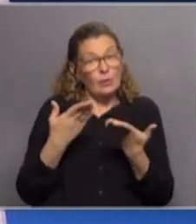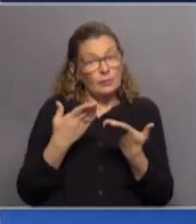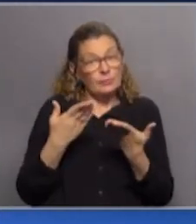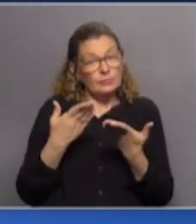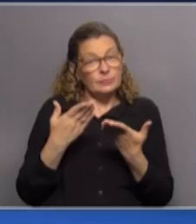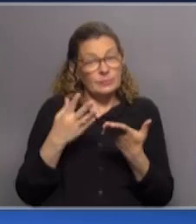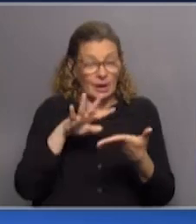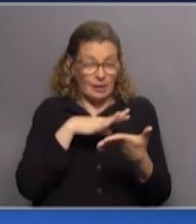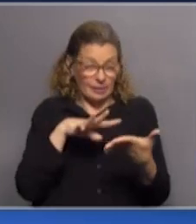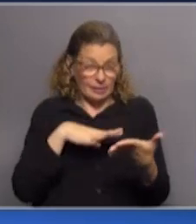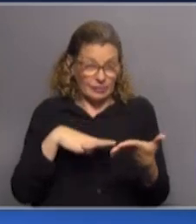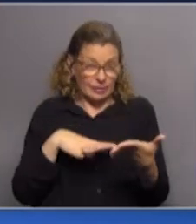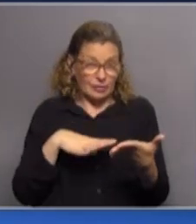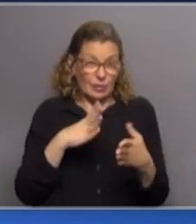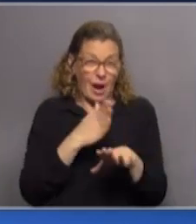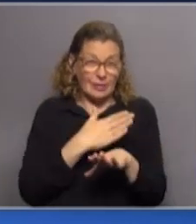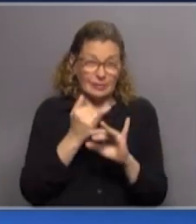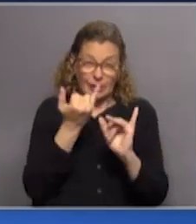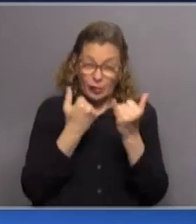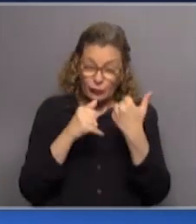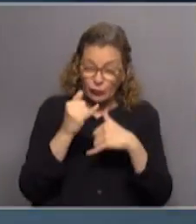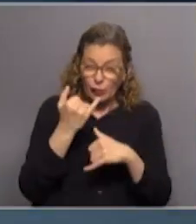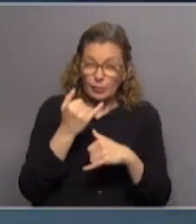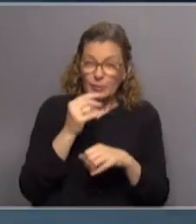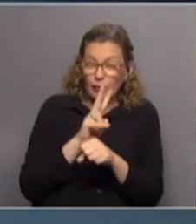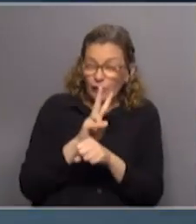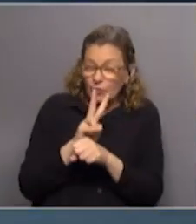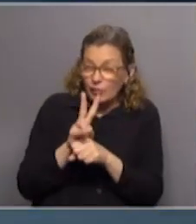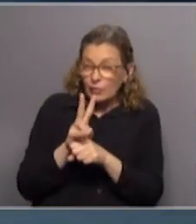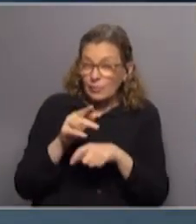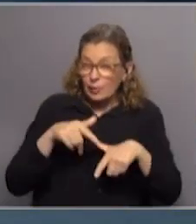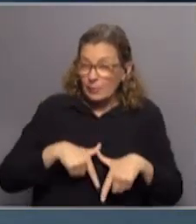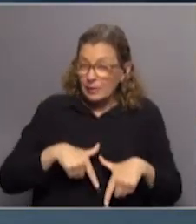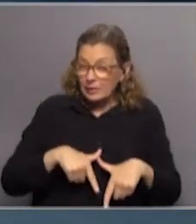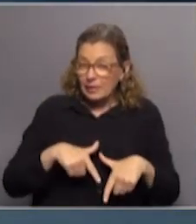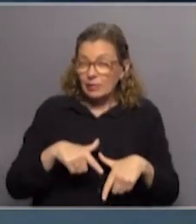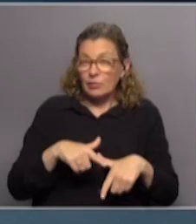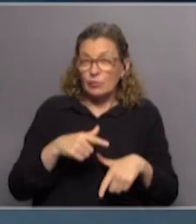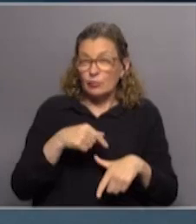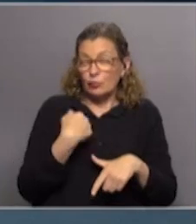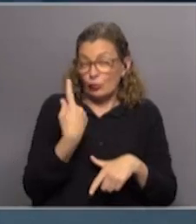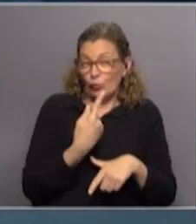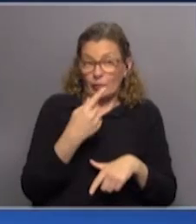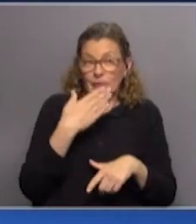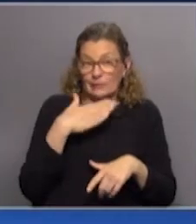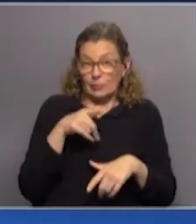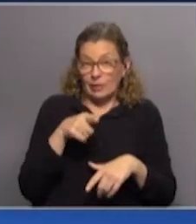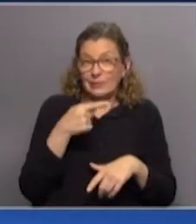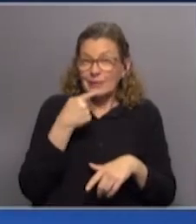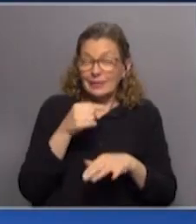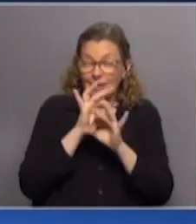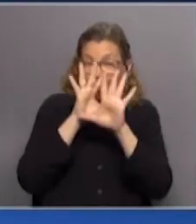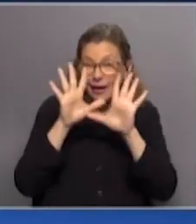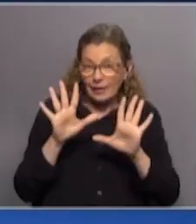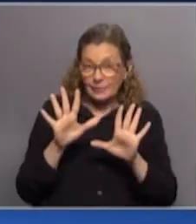Ahora, leyendo a priori el informe de los veedores puestos por el Ministerio, nosotros entendemos que allí se dice